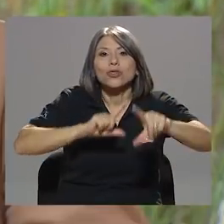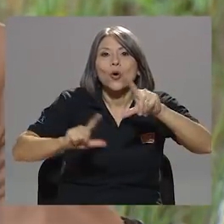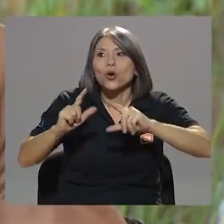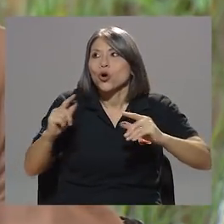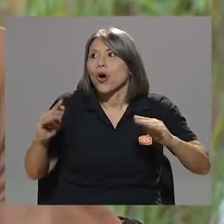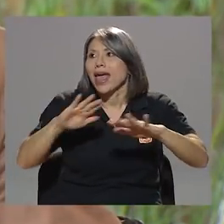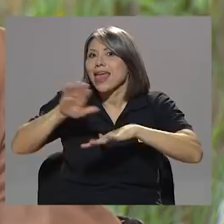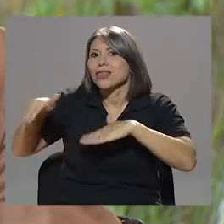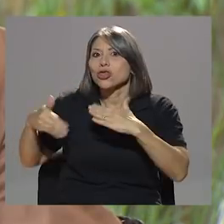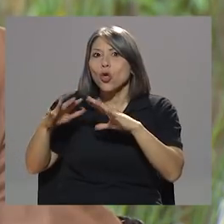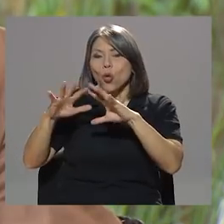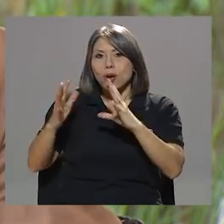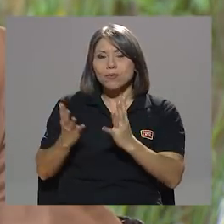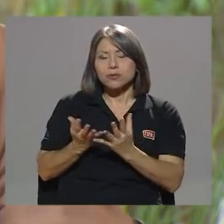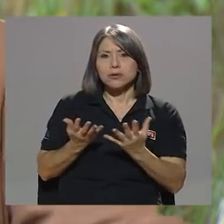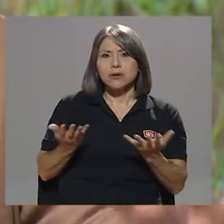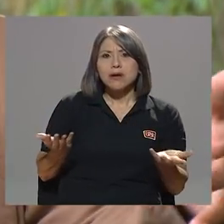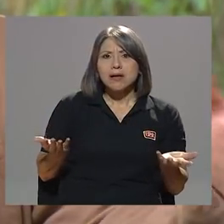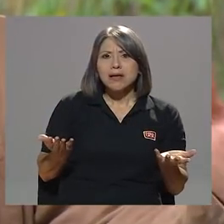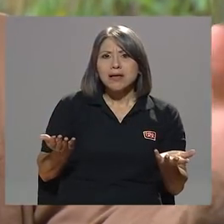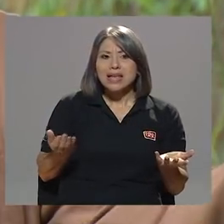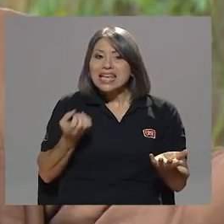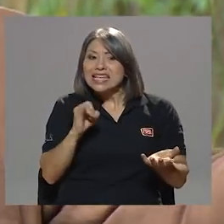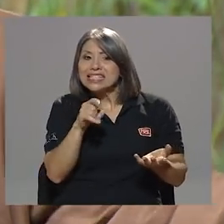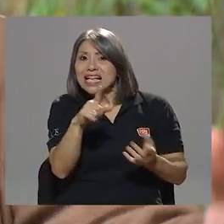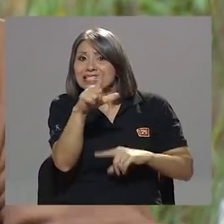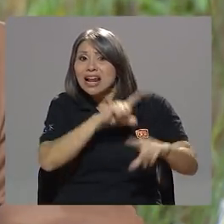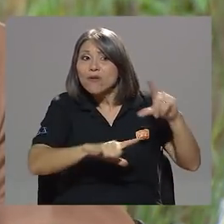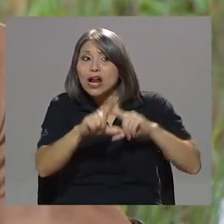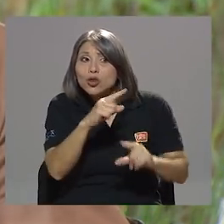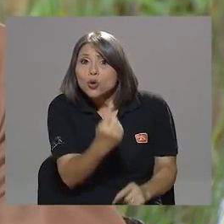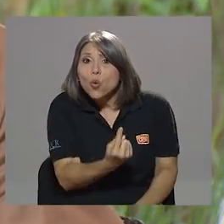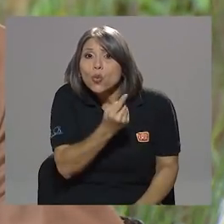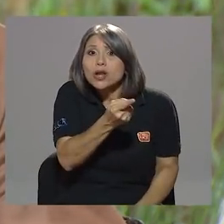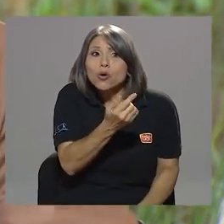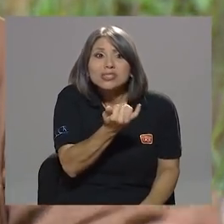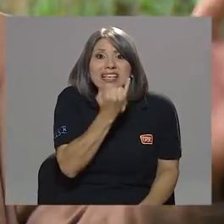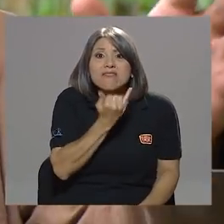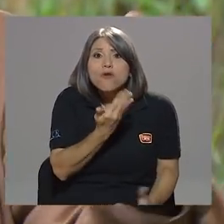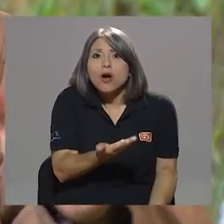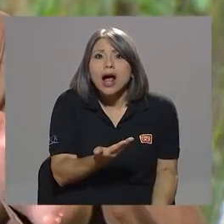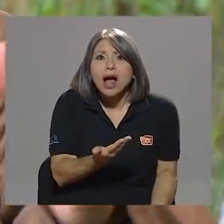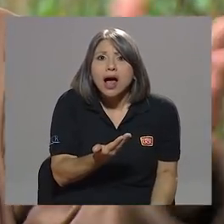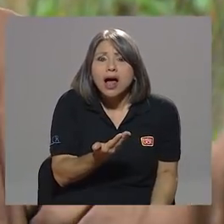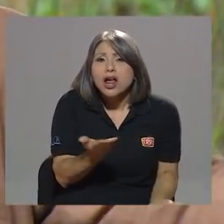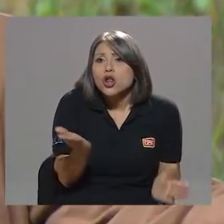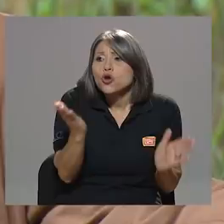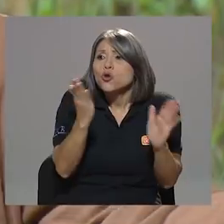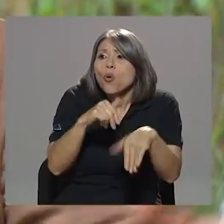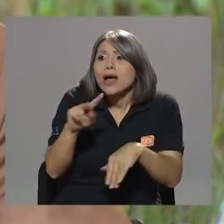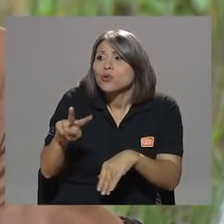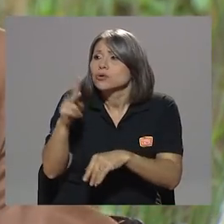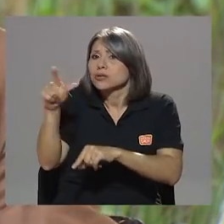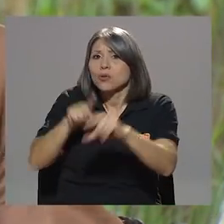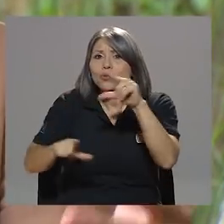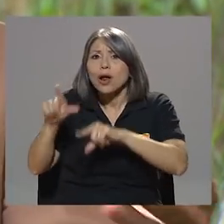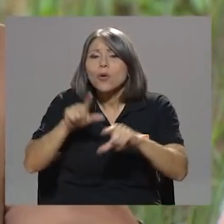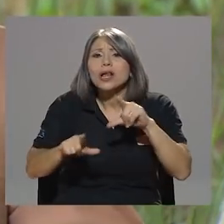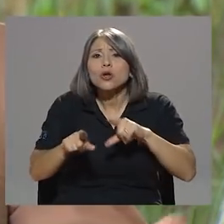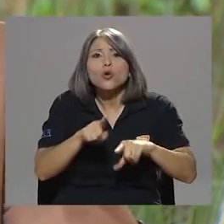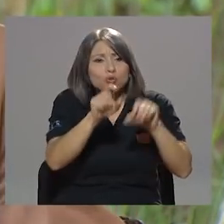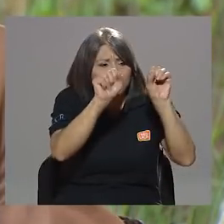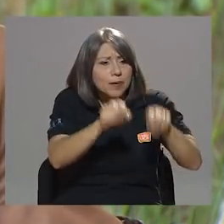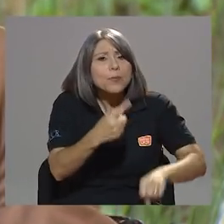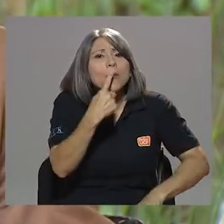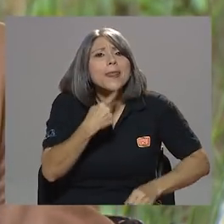el mundo. Y si ese laboratorio se equivoca, ya no hay un segundo laboratorio. ¿Me